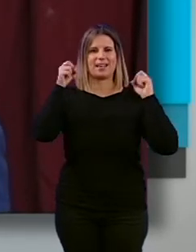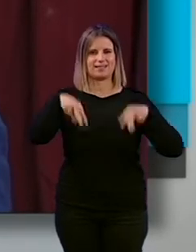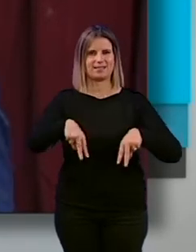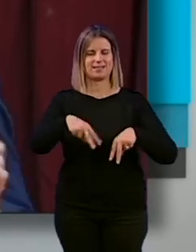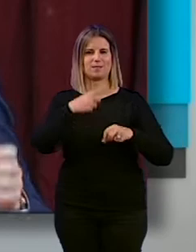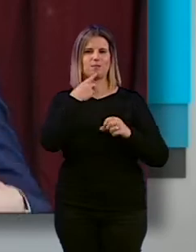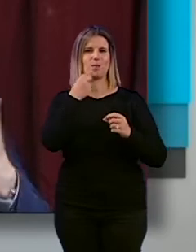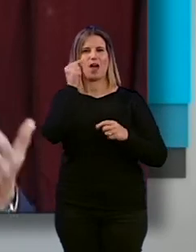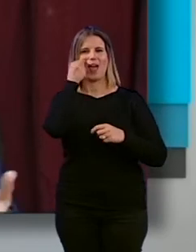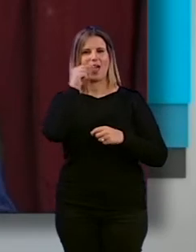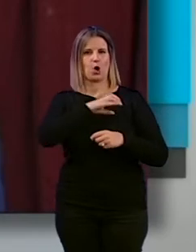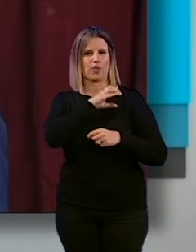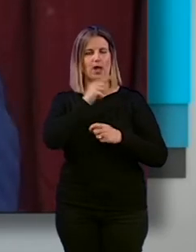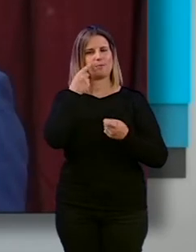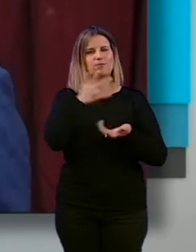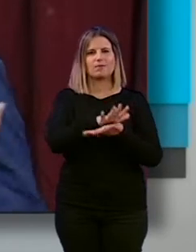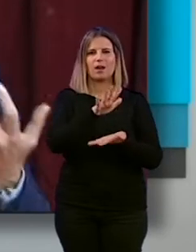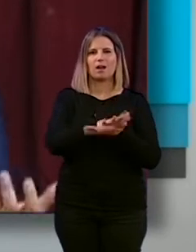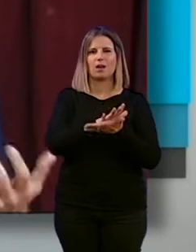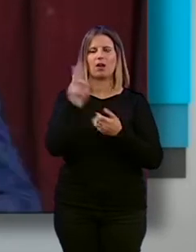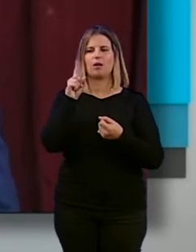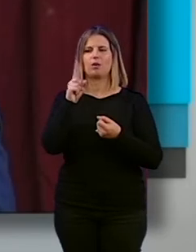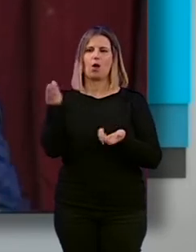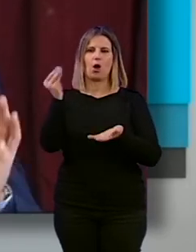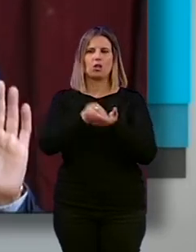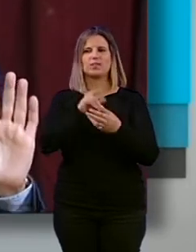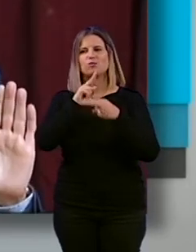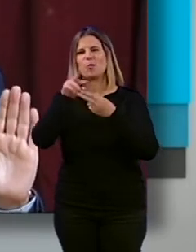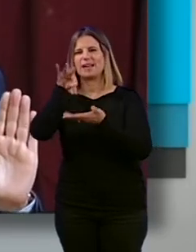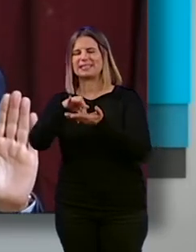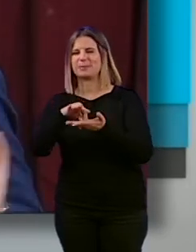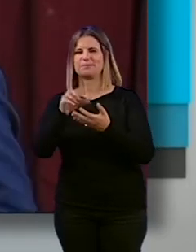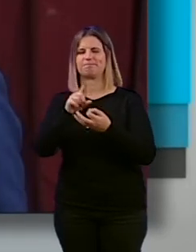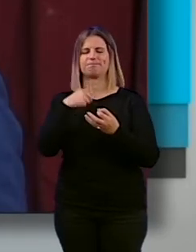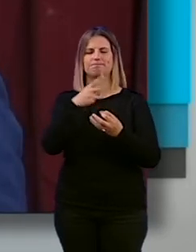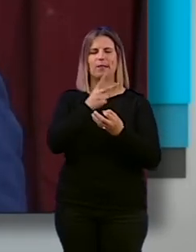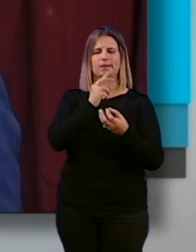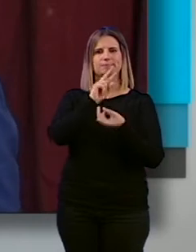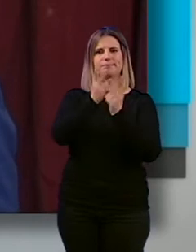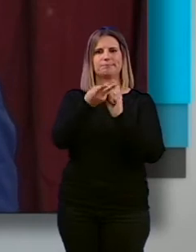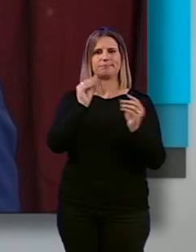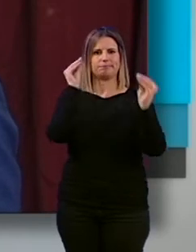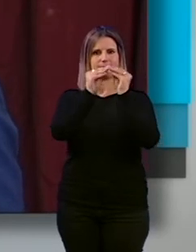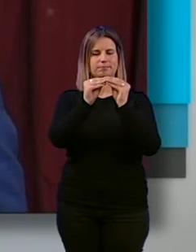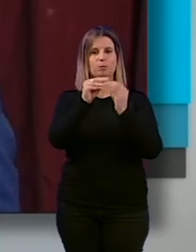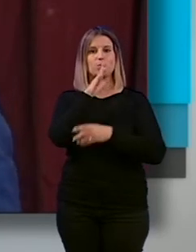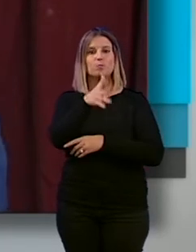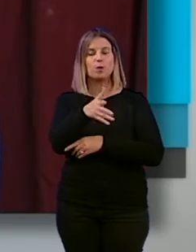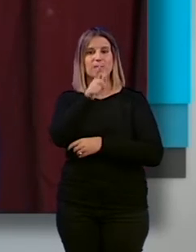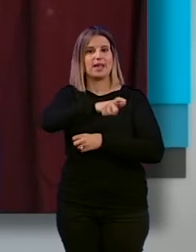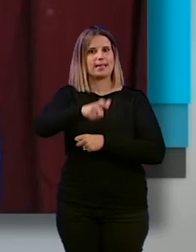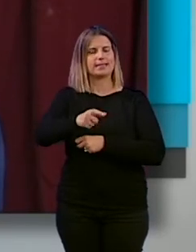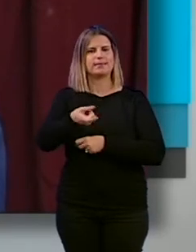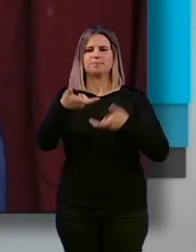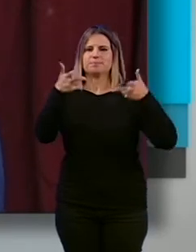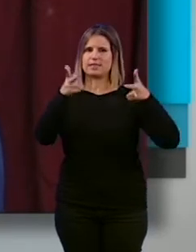Eduardo Castillo, que sea una cosa pausada, que no se llamara otra vez tapa y coincidimos en este planteamiento, es precisamente porque queremos que la gente se